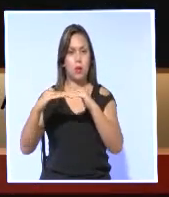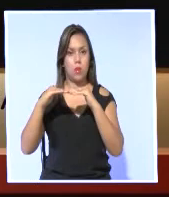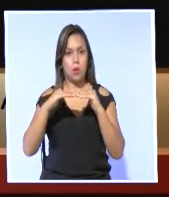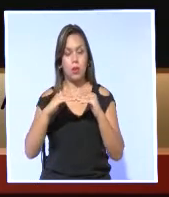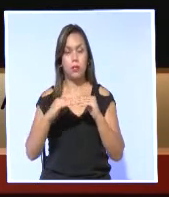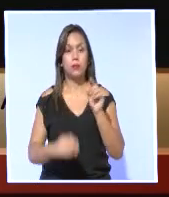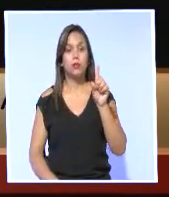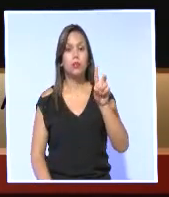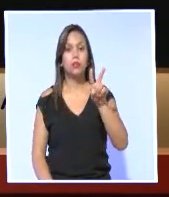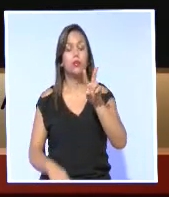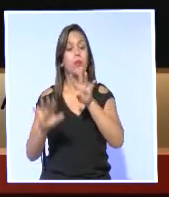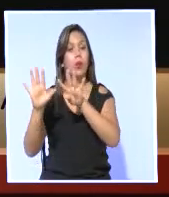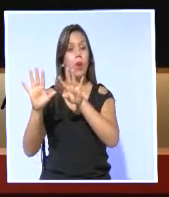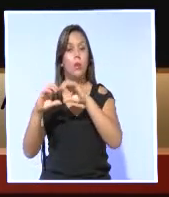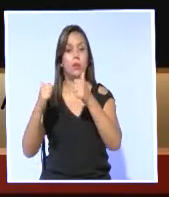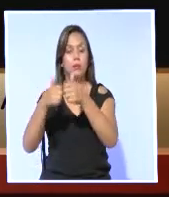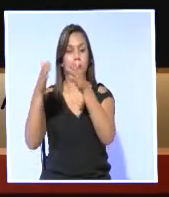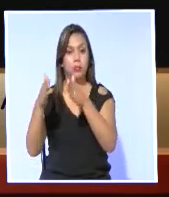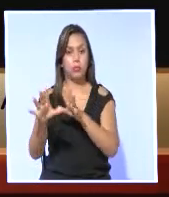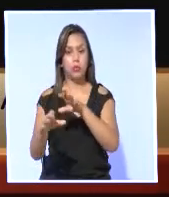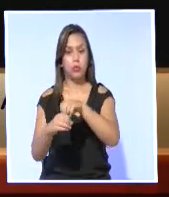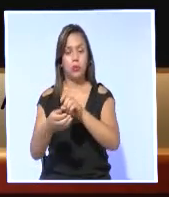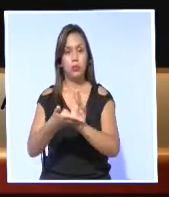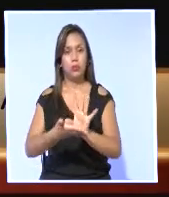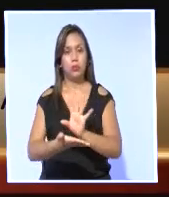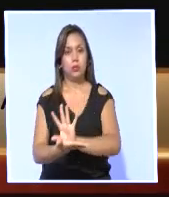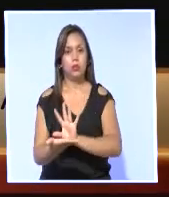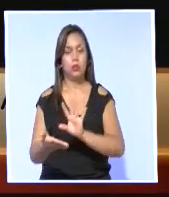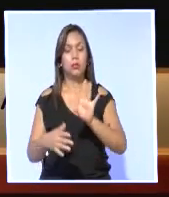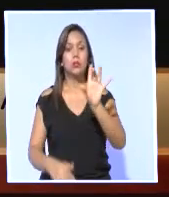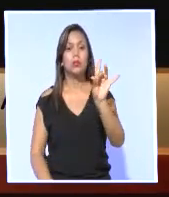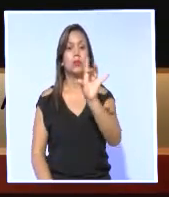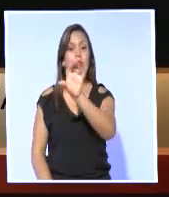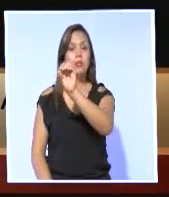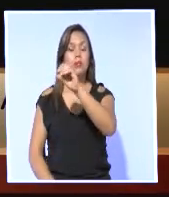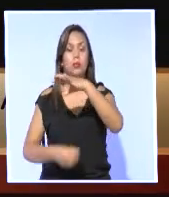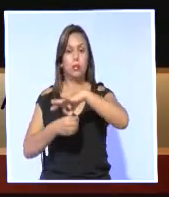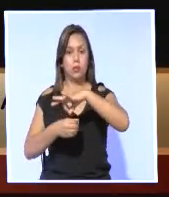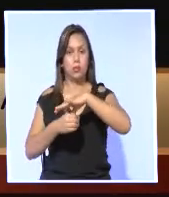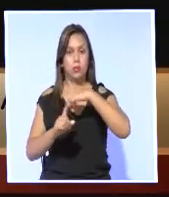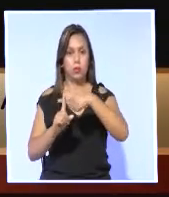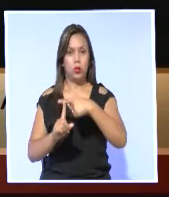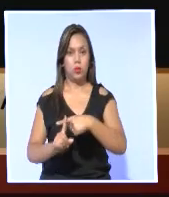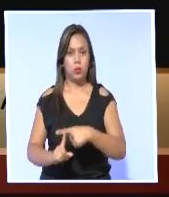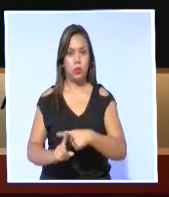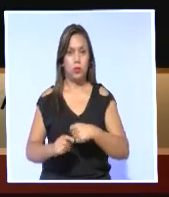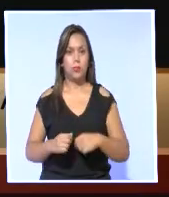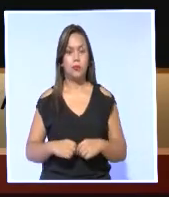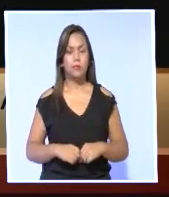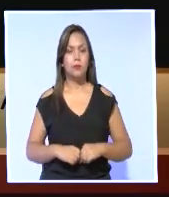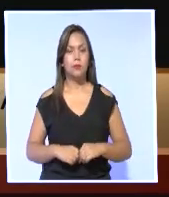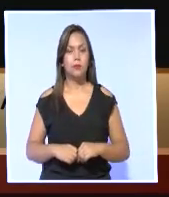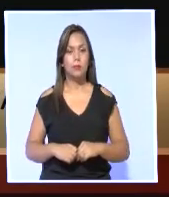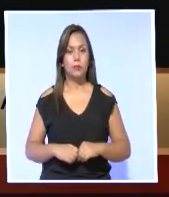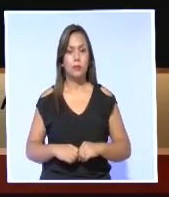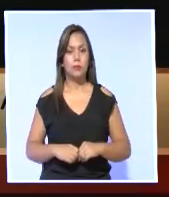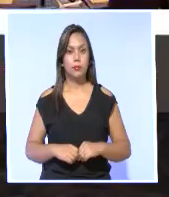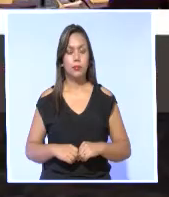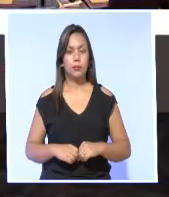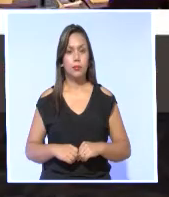Con 129 asambleistas presentes, el Pleno aprobó la resolución con 80 votos afirmativos. María Fernanda Medina, TVL Noticias.